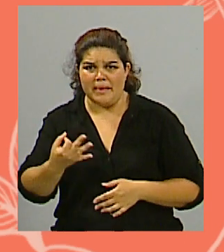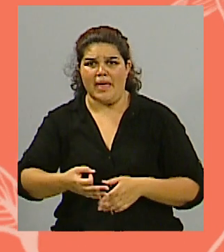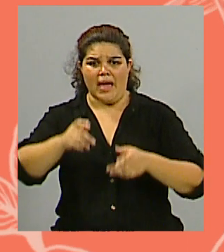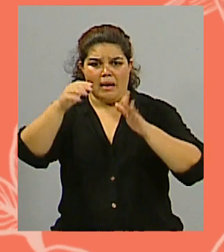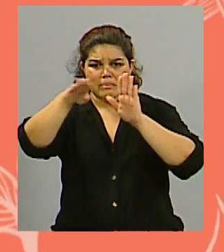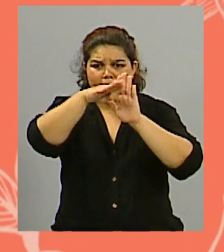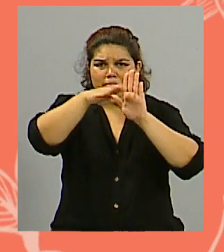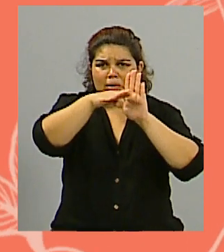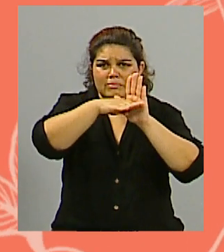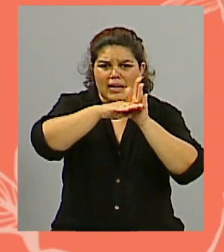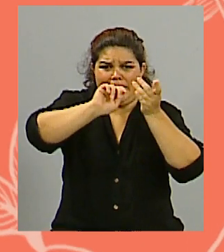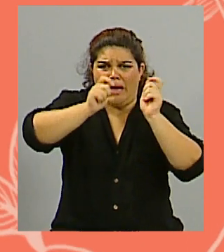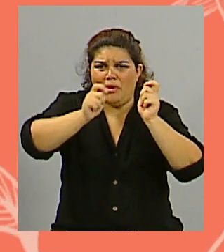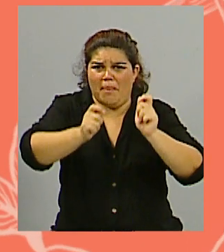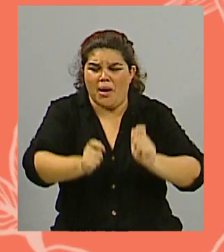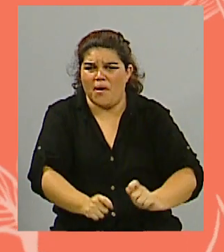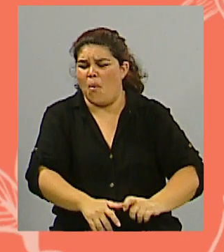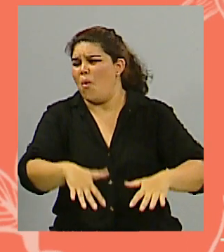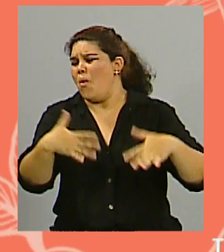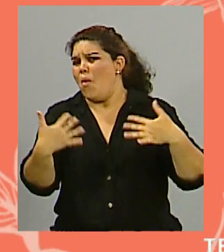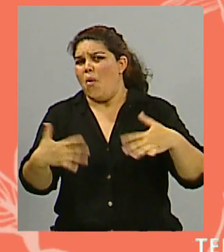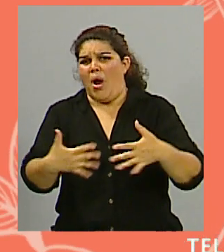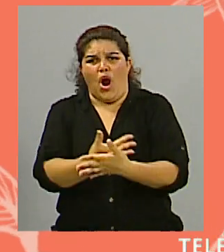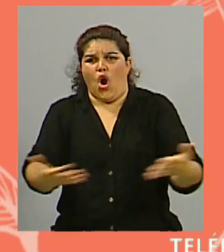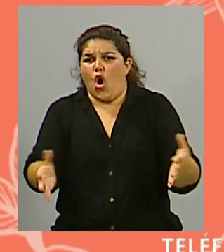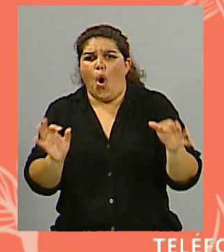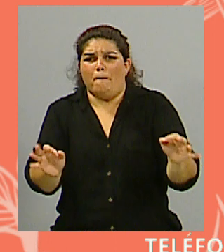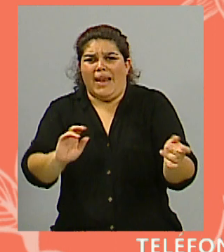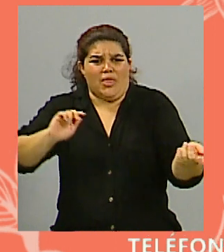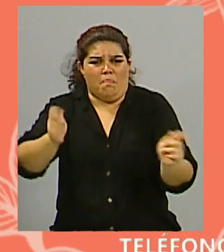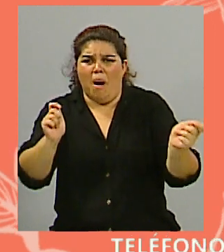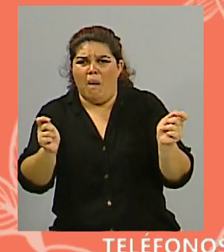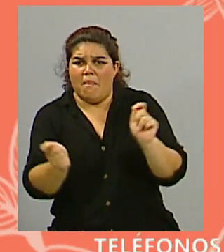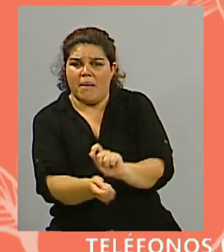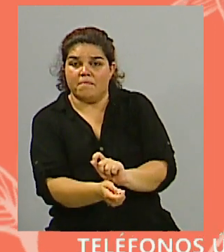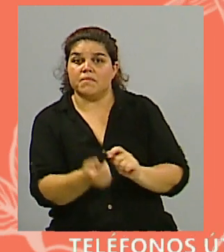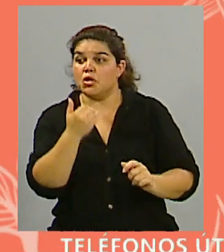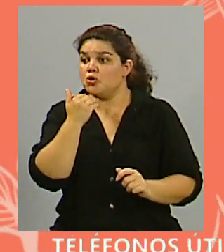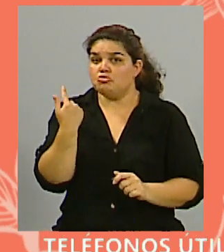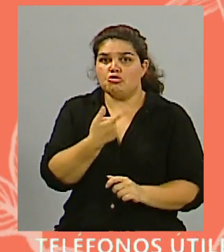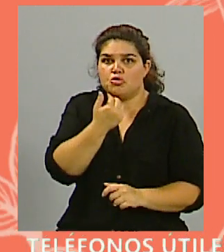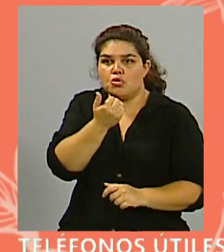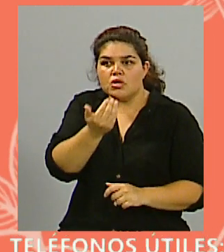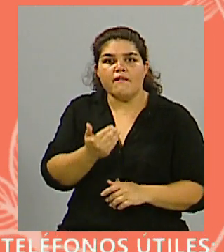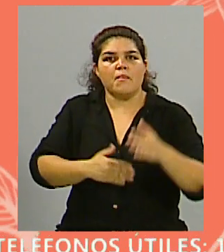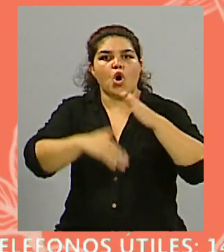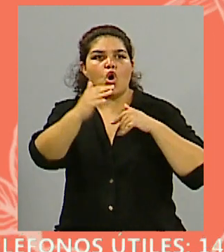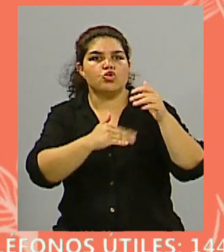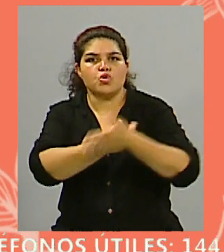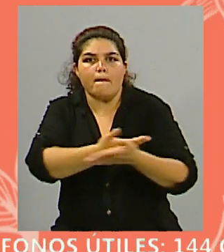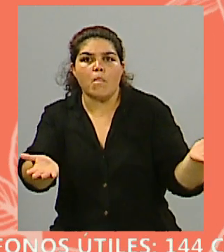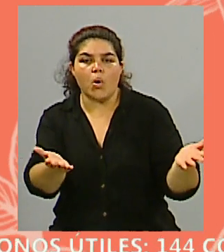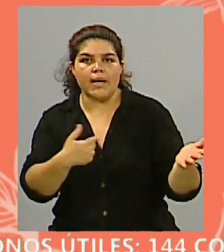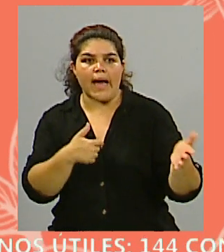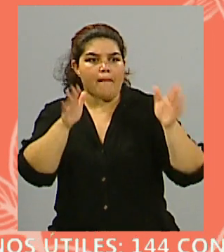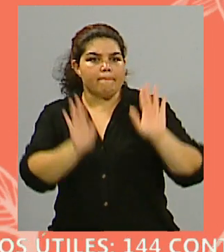va a modificarse el mercado laboral, no entendemos bien qué va a pasar, si la obra pública se para, va a haber un montón de empleados de la construcción